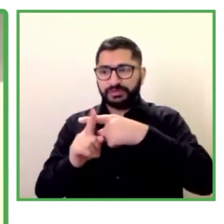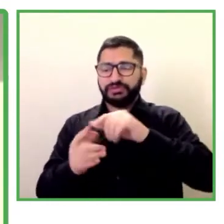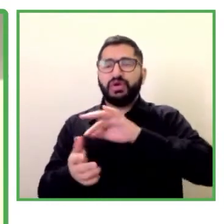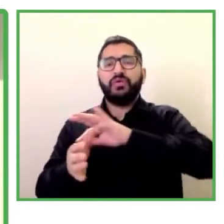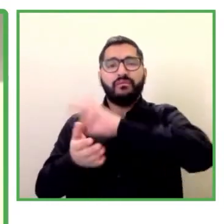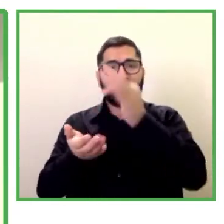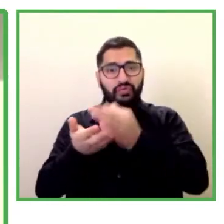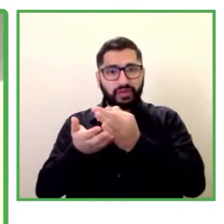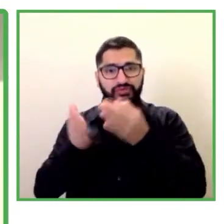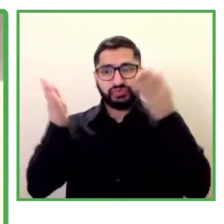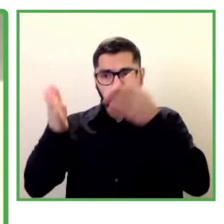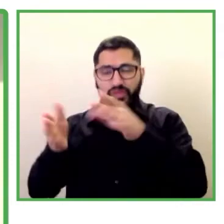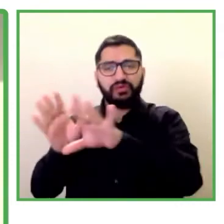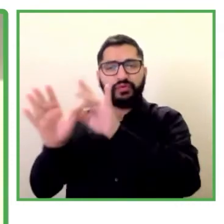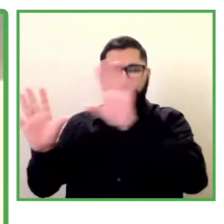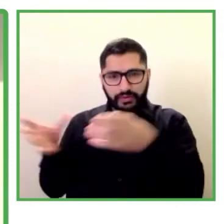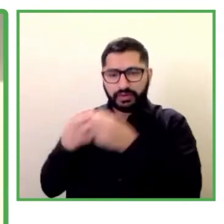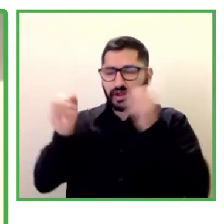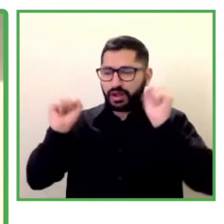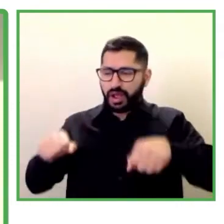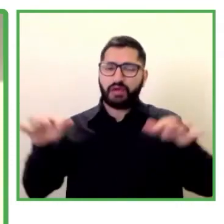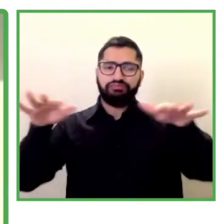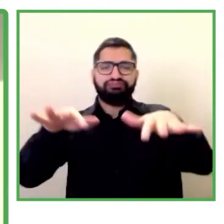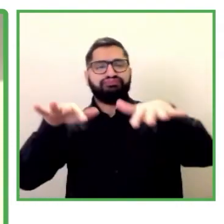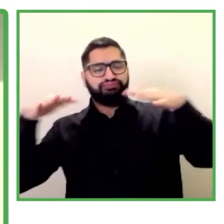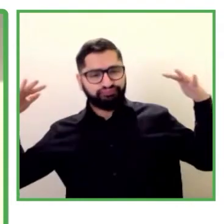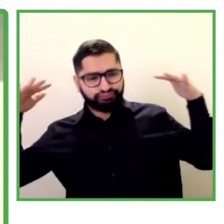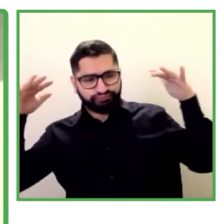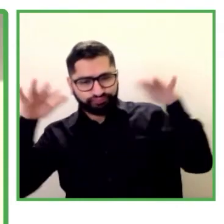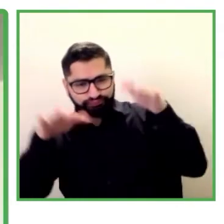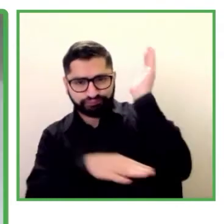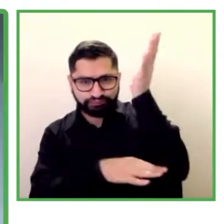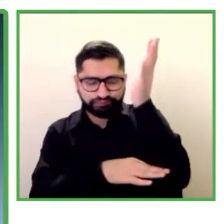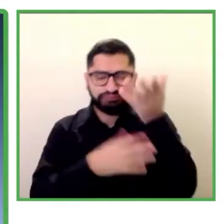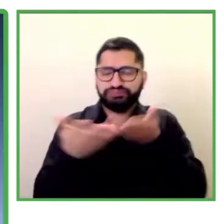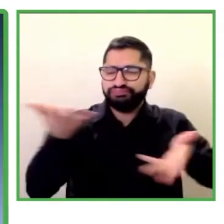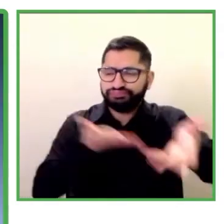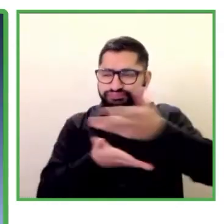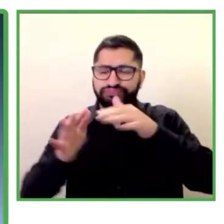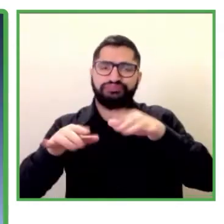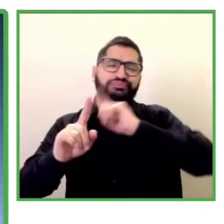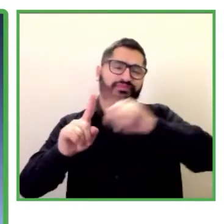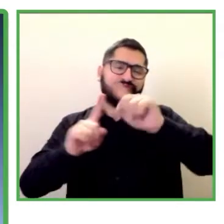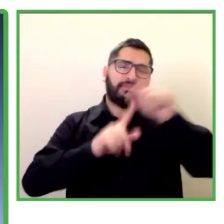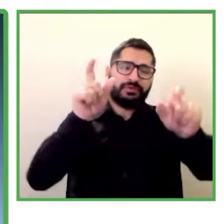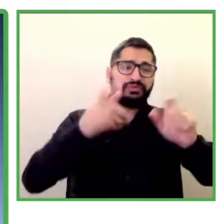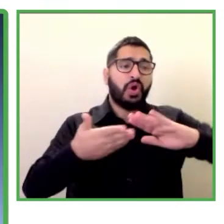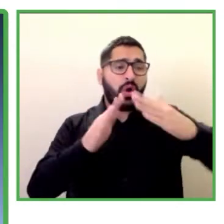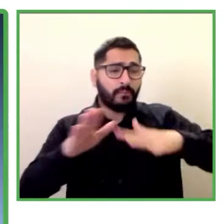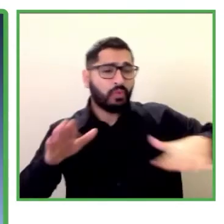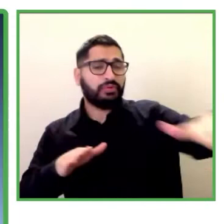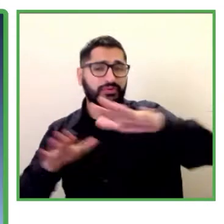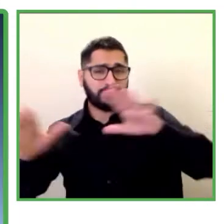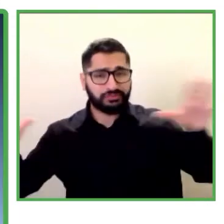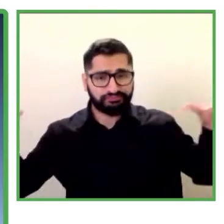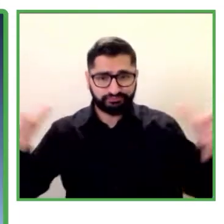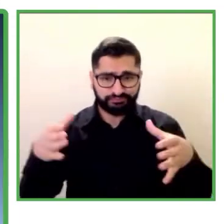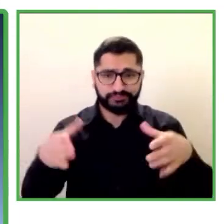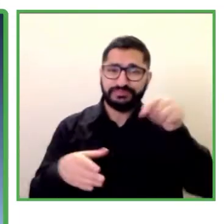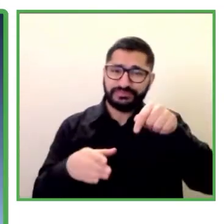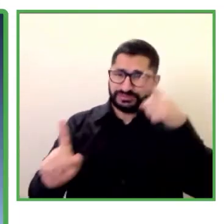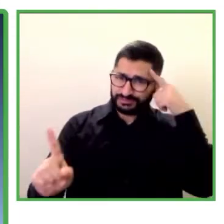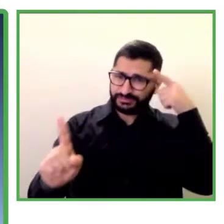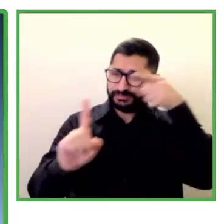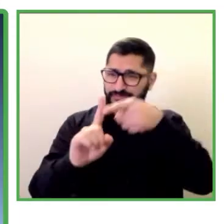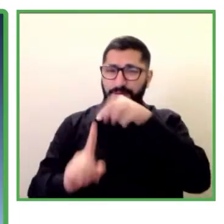Empresas y, por supuesto, para la comunidad toda. Básicamente, en esta presentación, muy brevemente, hemos elegido algunos de los hitos que han sido